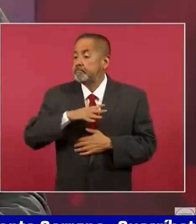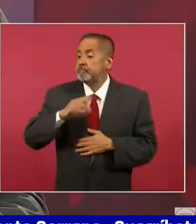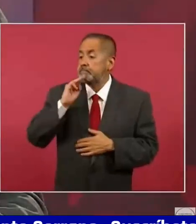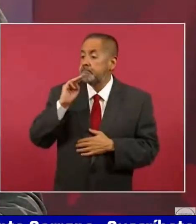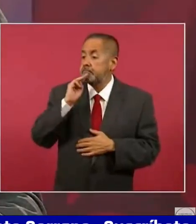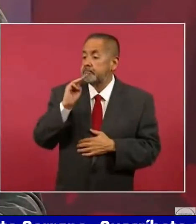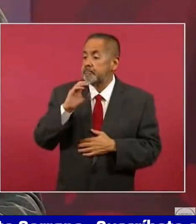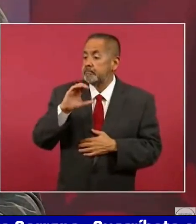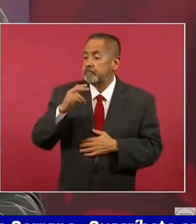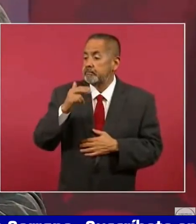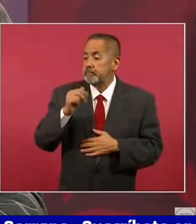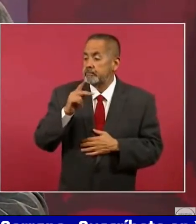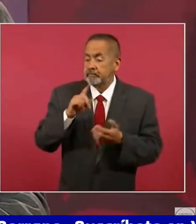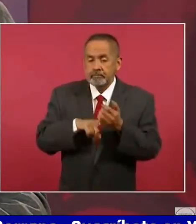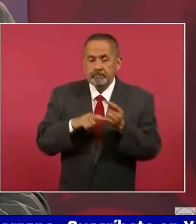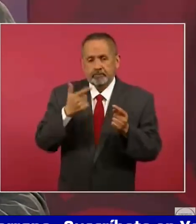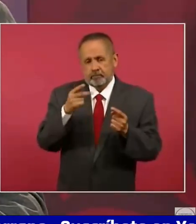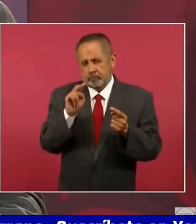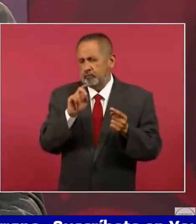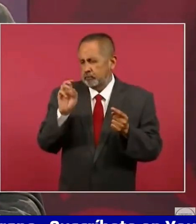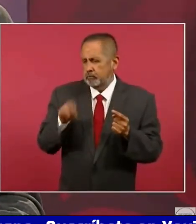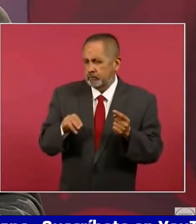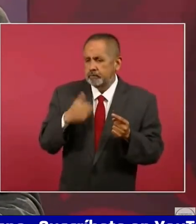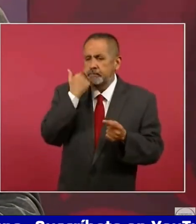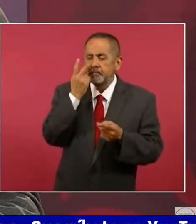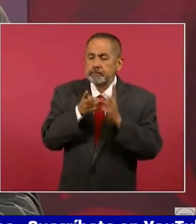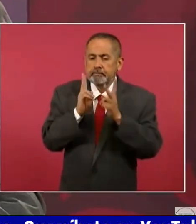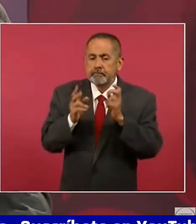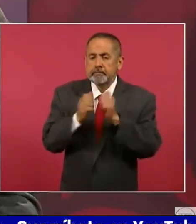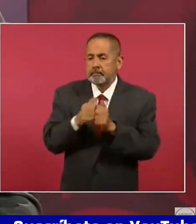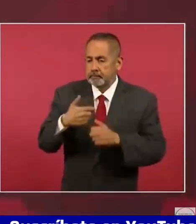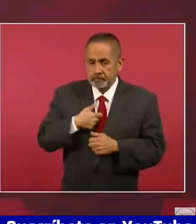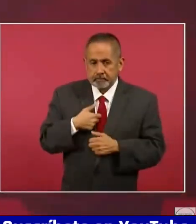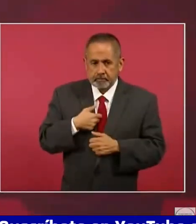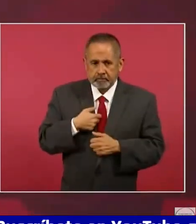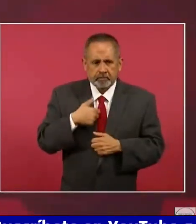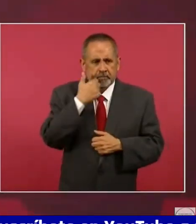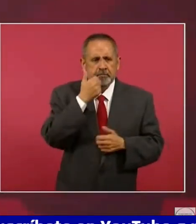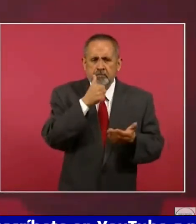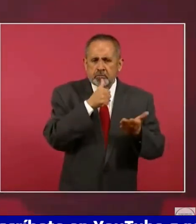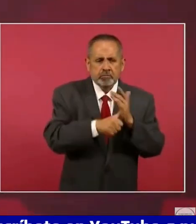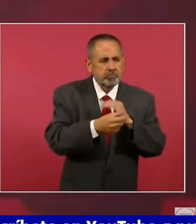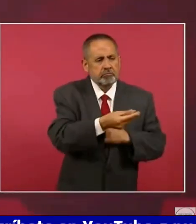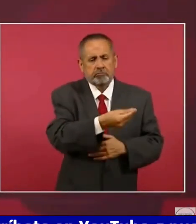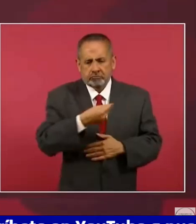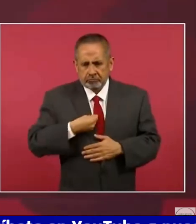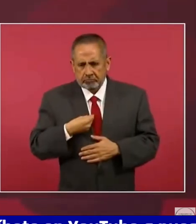Loera y que quería hablar conmigo, porque me quería entregar una carta.